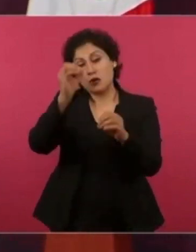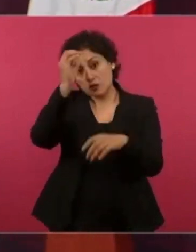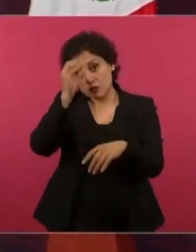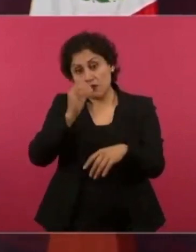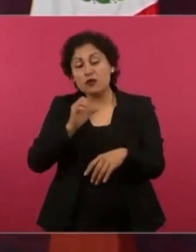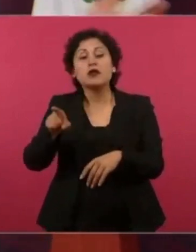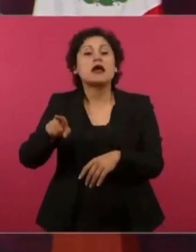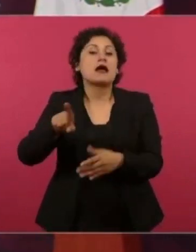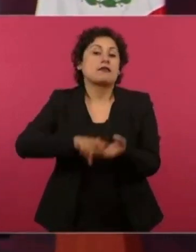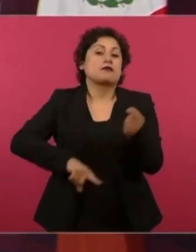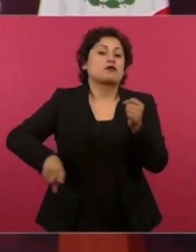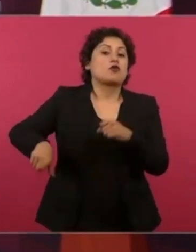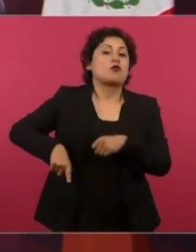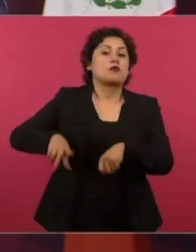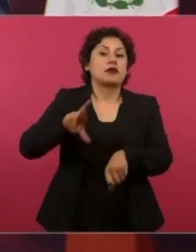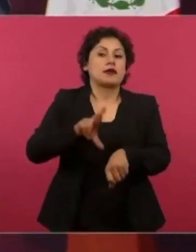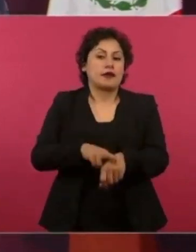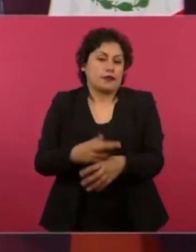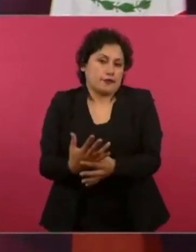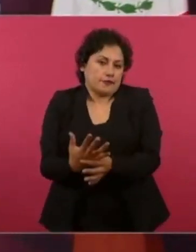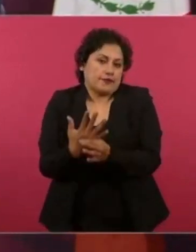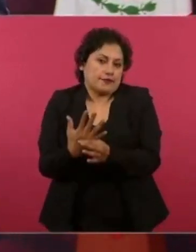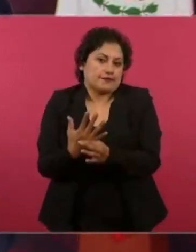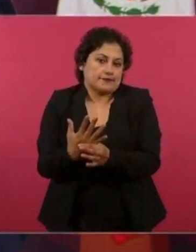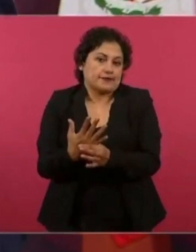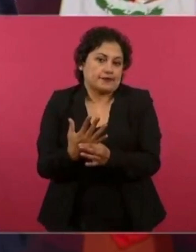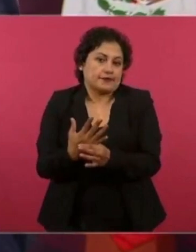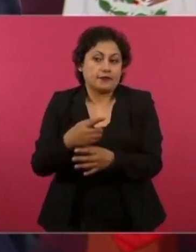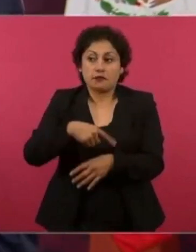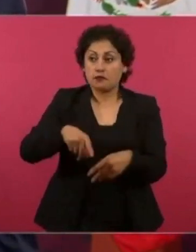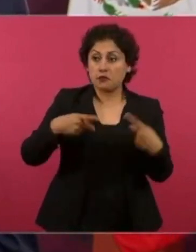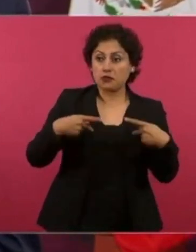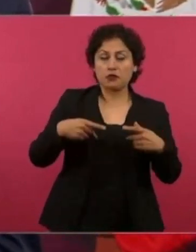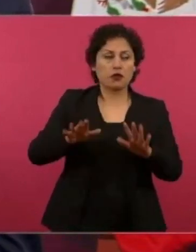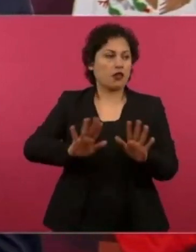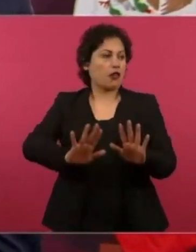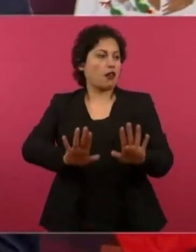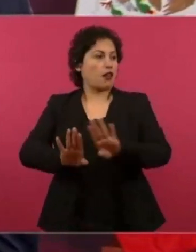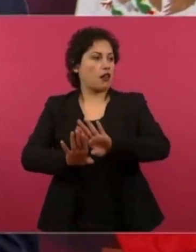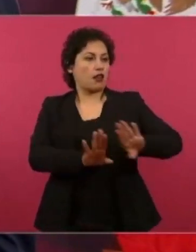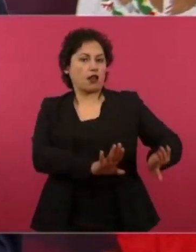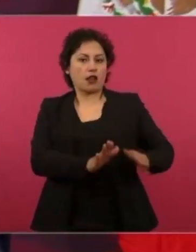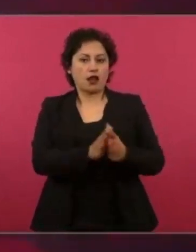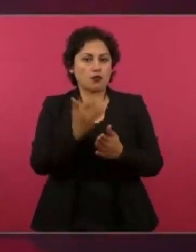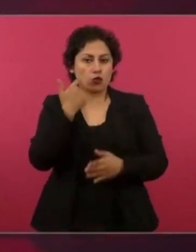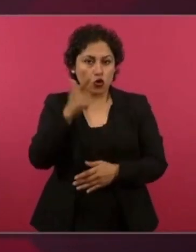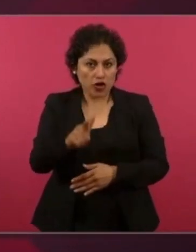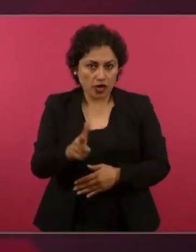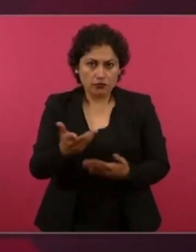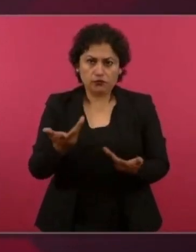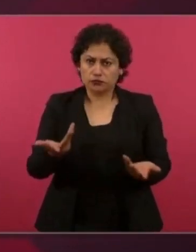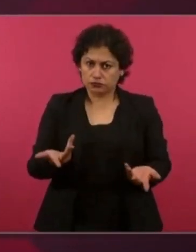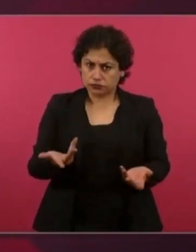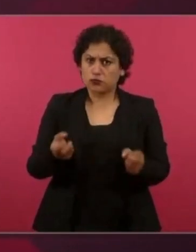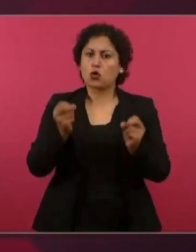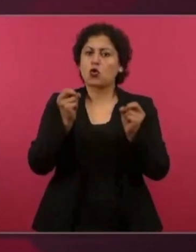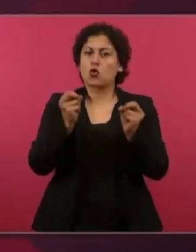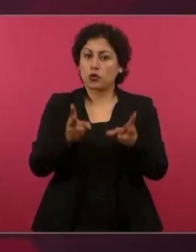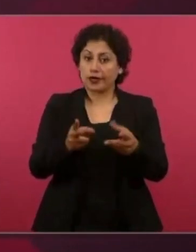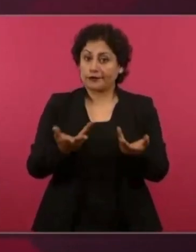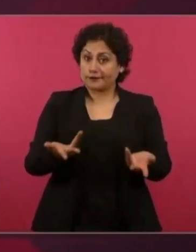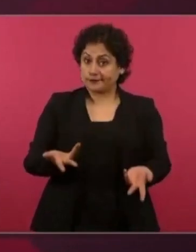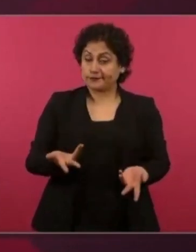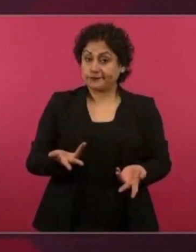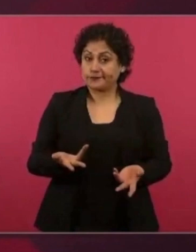diciendo que no quieren los libros. Bueno, el dirigente del PAN está